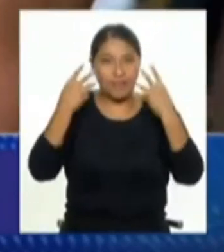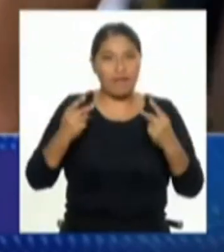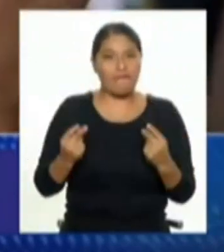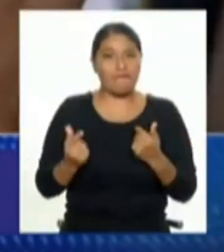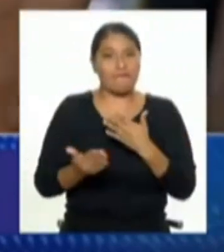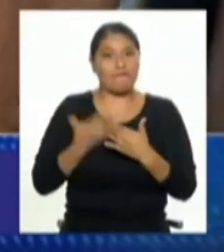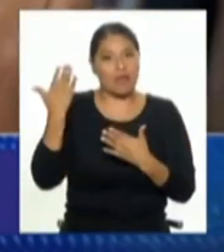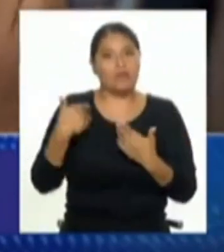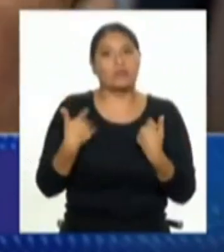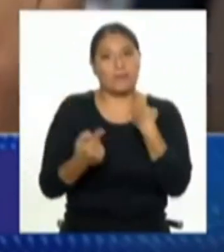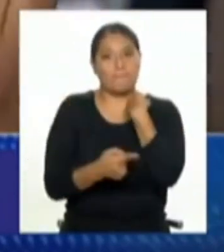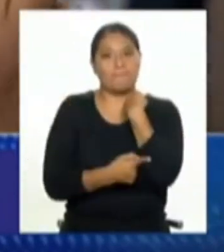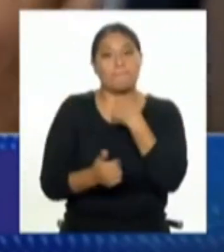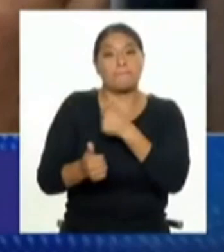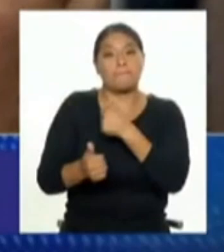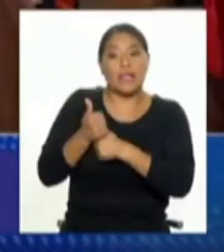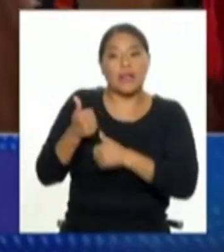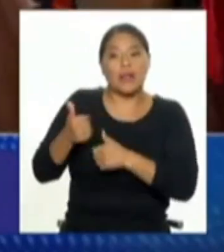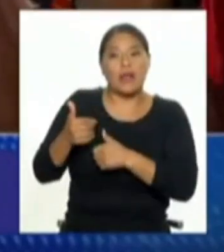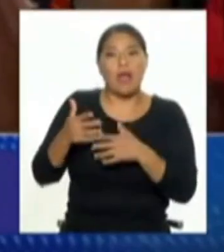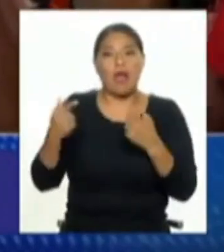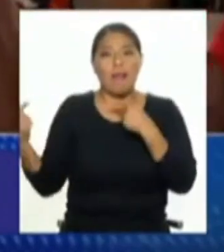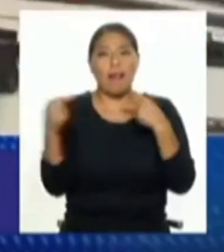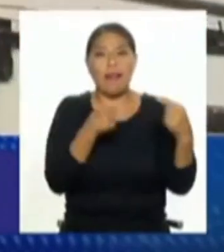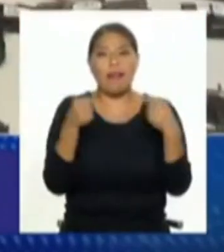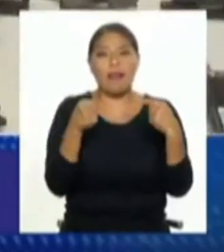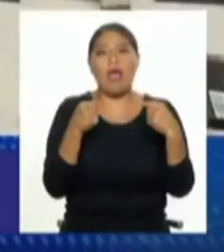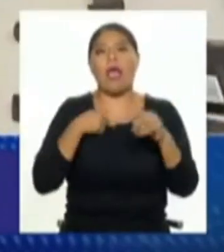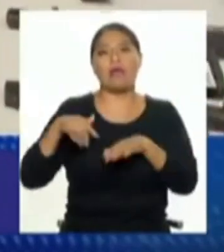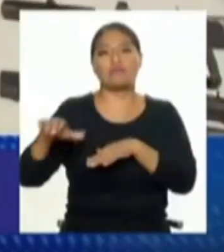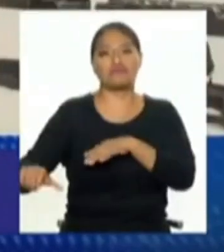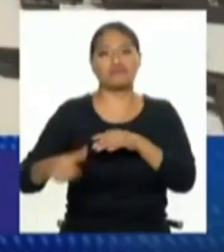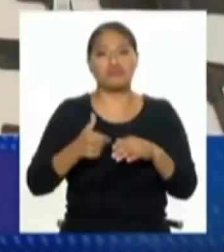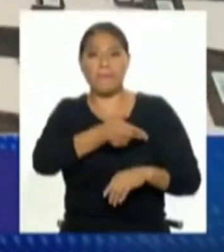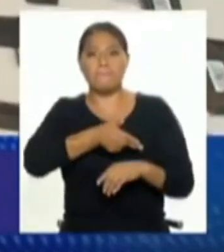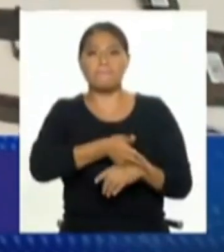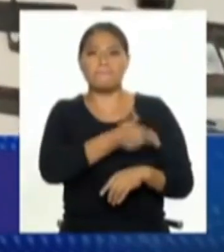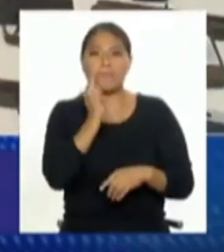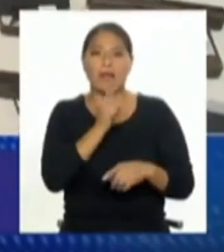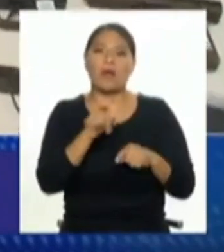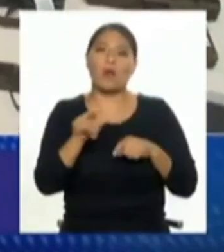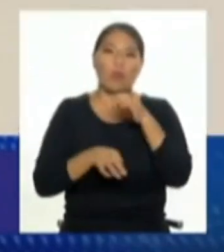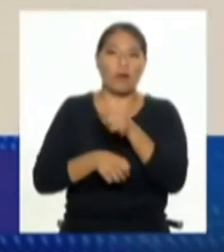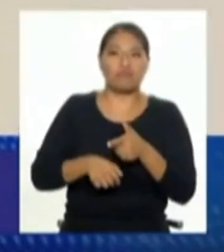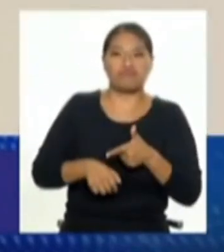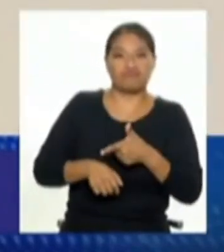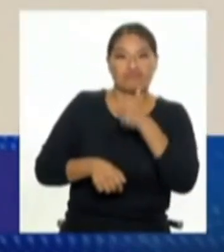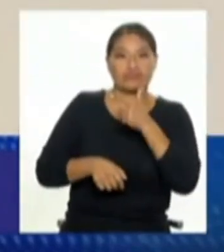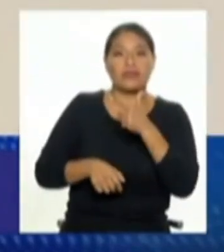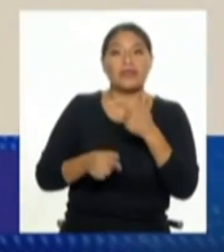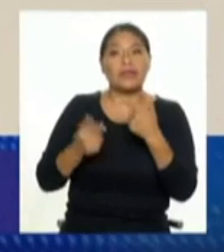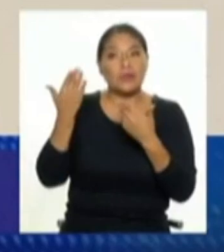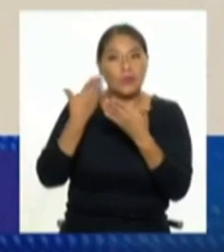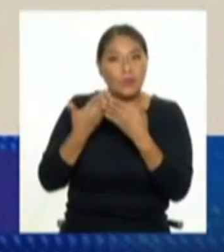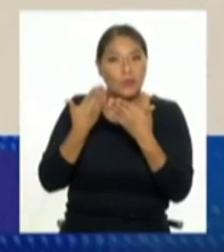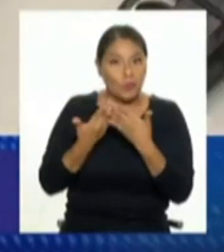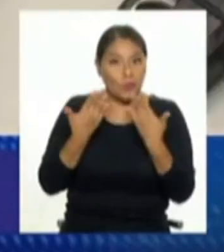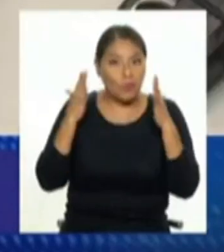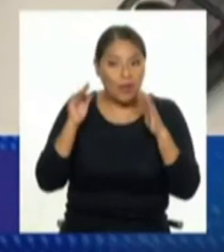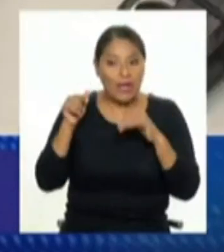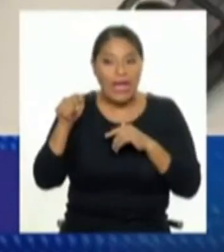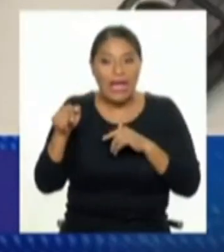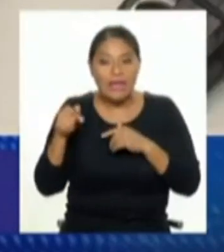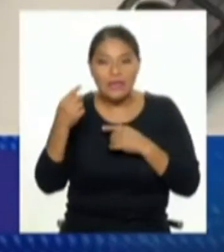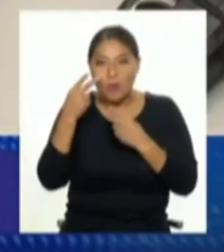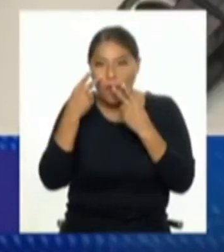riesgo de, en una situación de discusión, usar el arma por reacciones de efectos estudiados de la sola presencia del